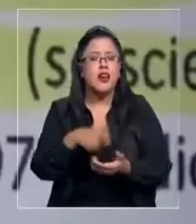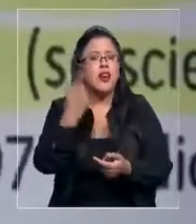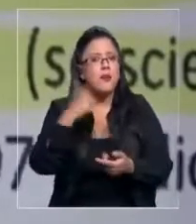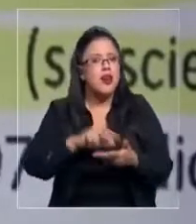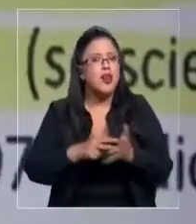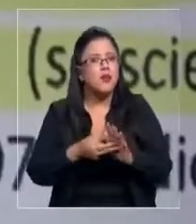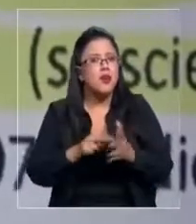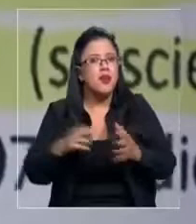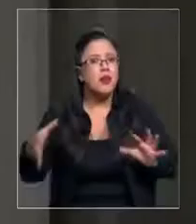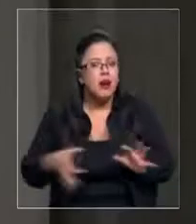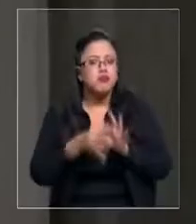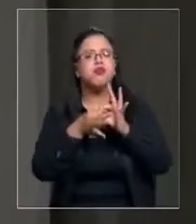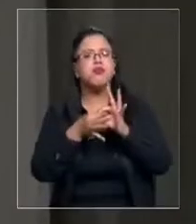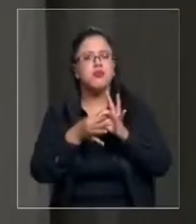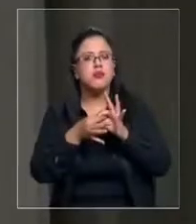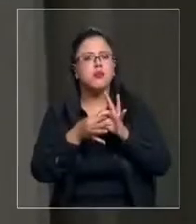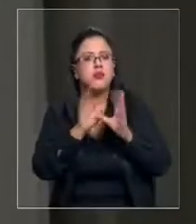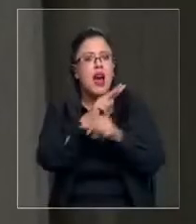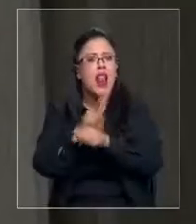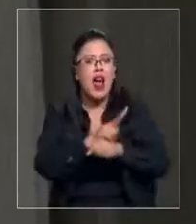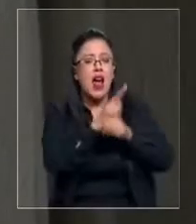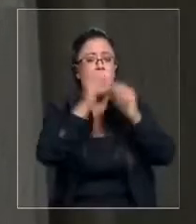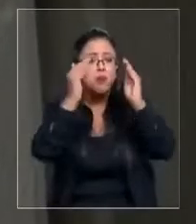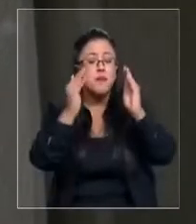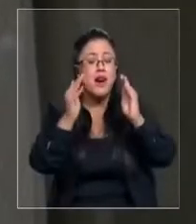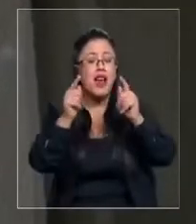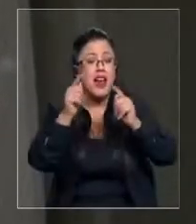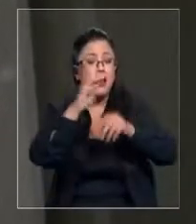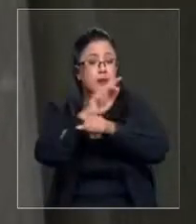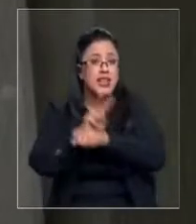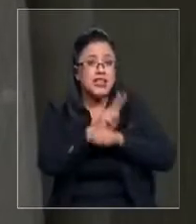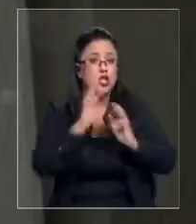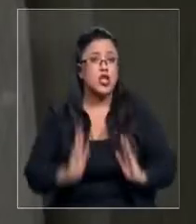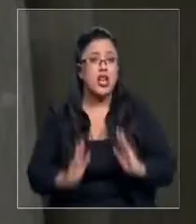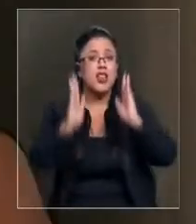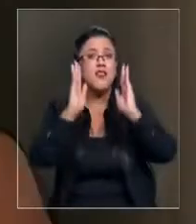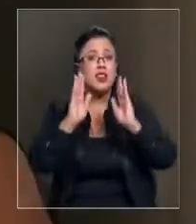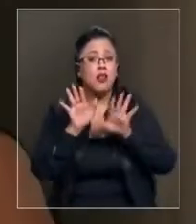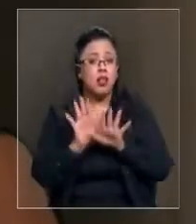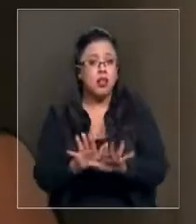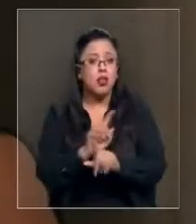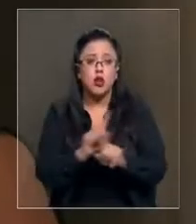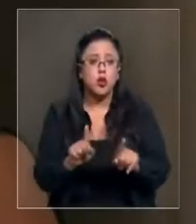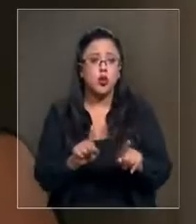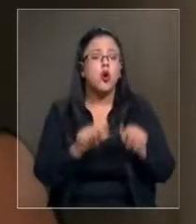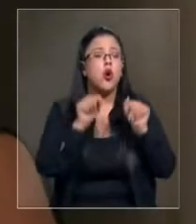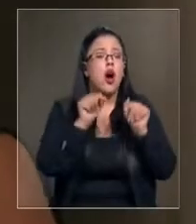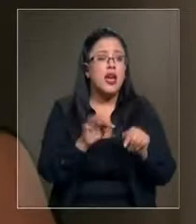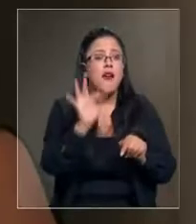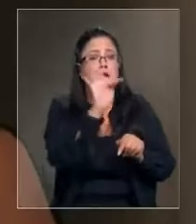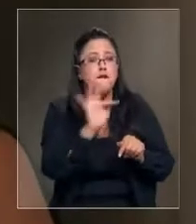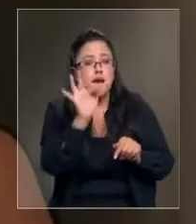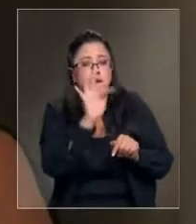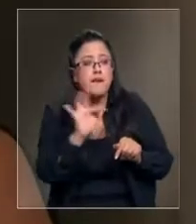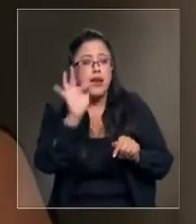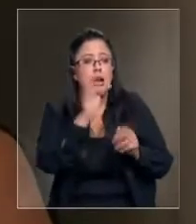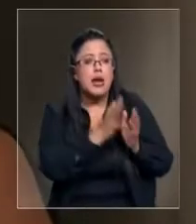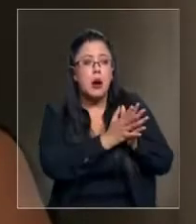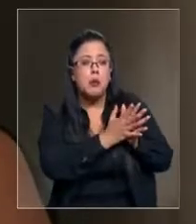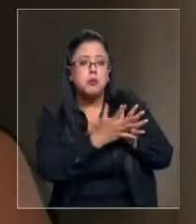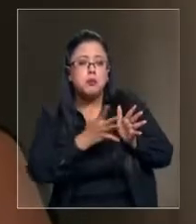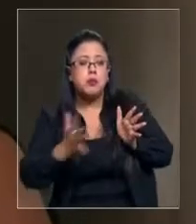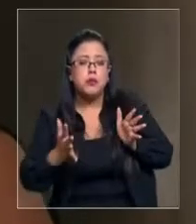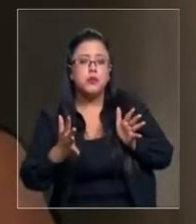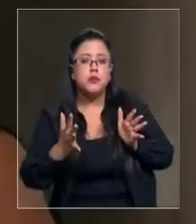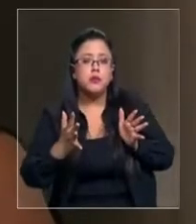los problemas vinculados a la administración no se detienen ahí. Entre febrero y noviembre